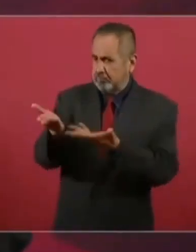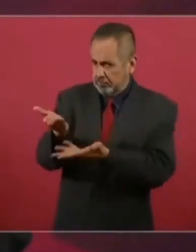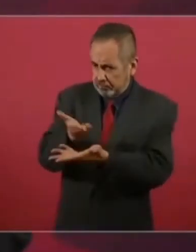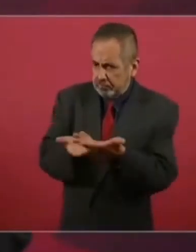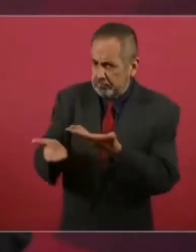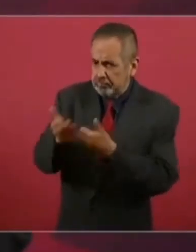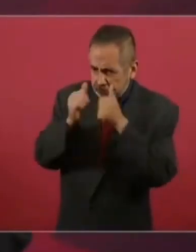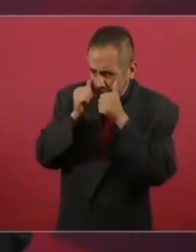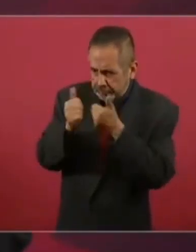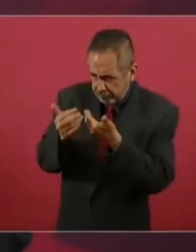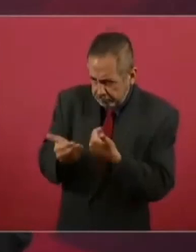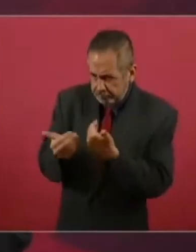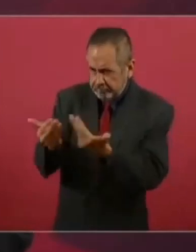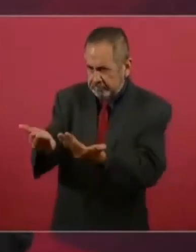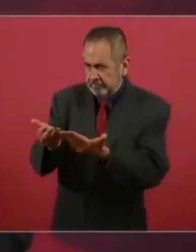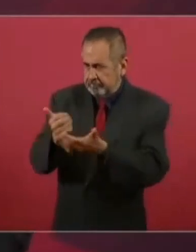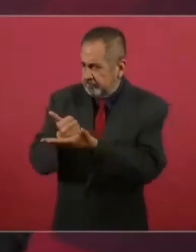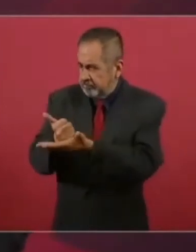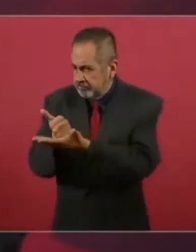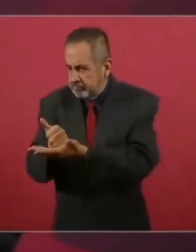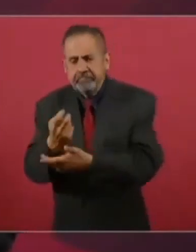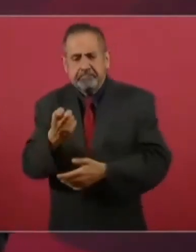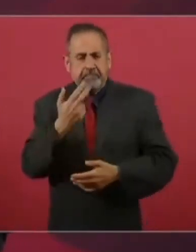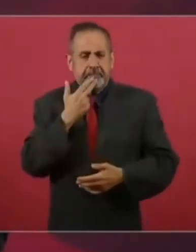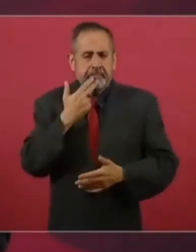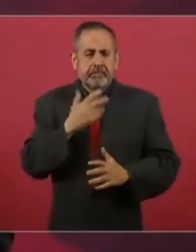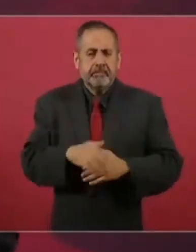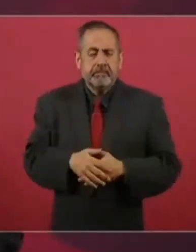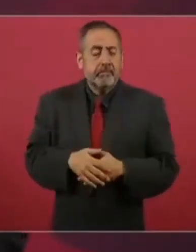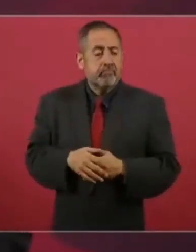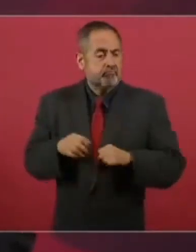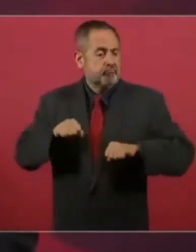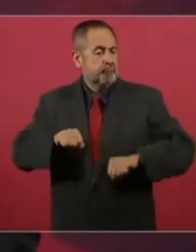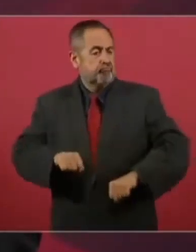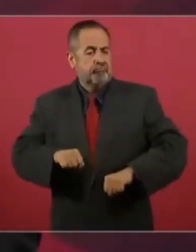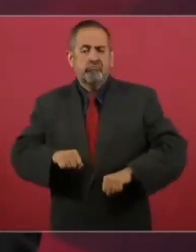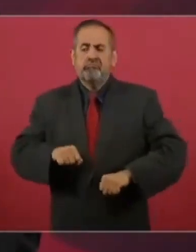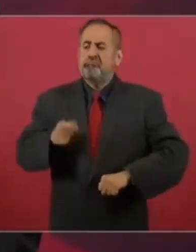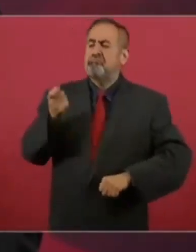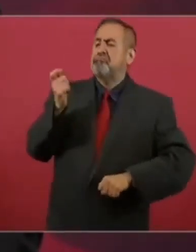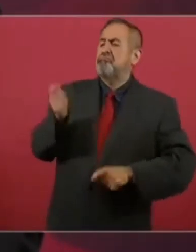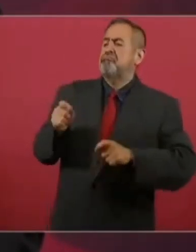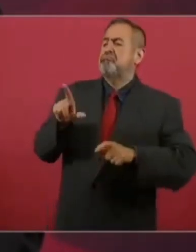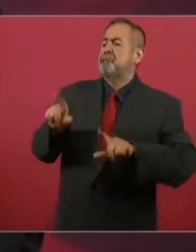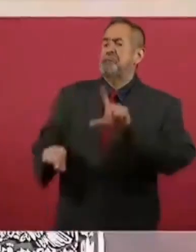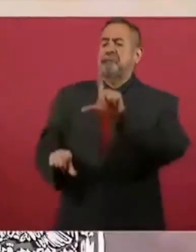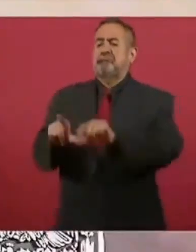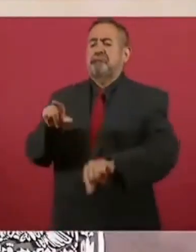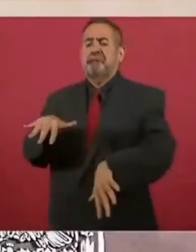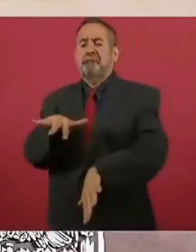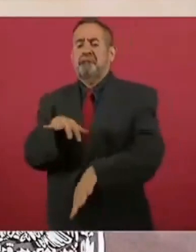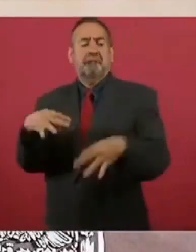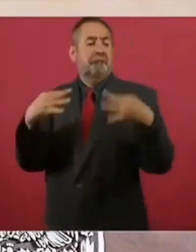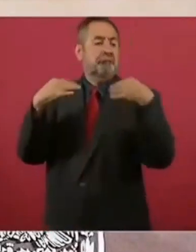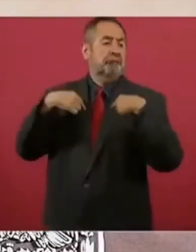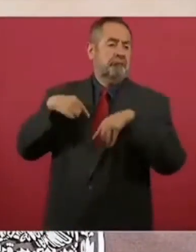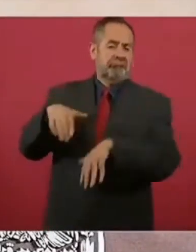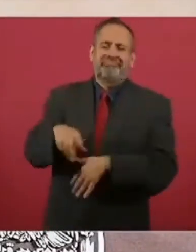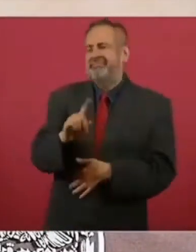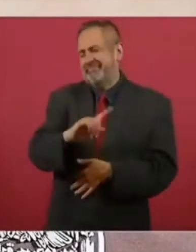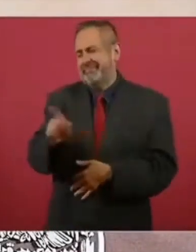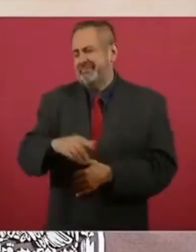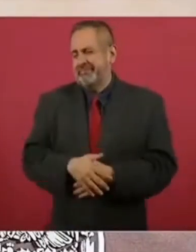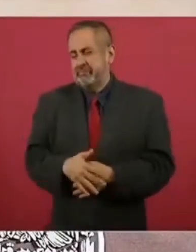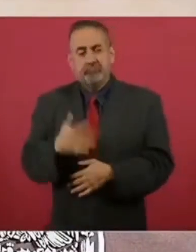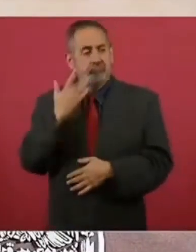El poder no es prepotencia, no es fantochería. No son